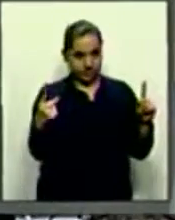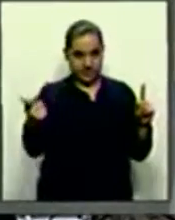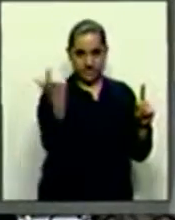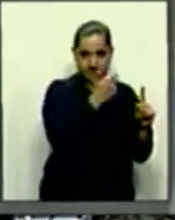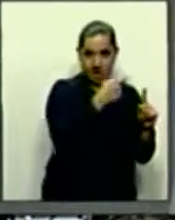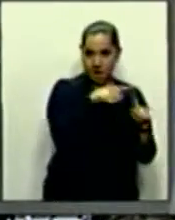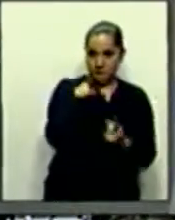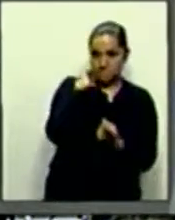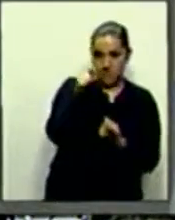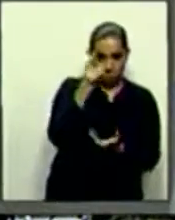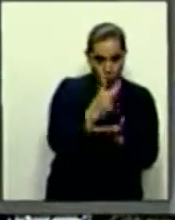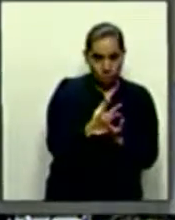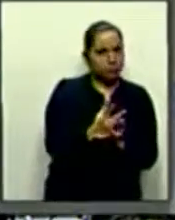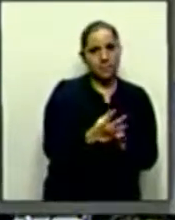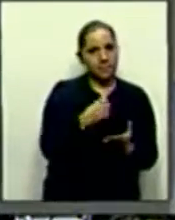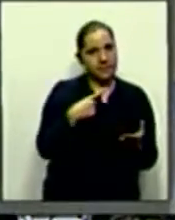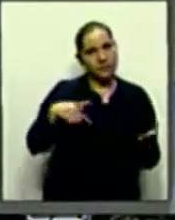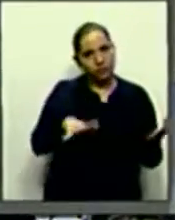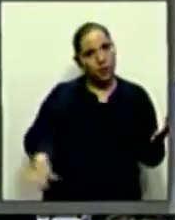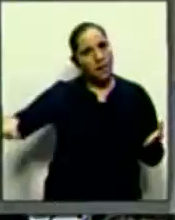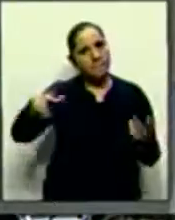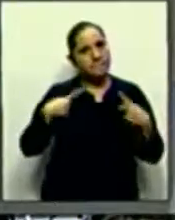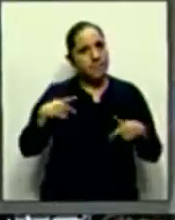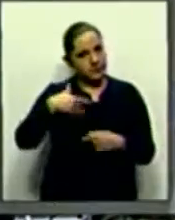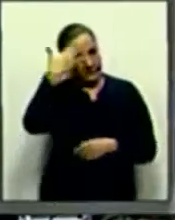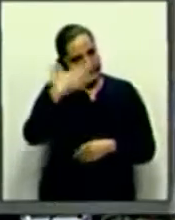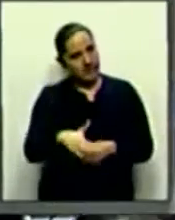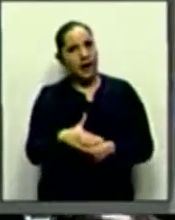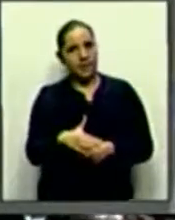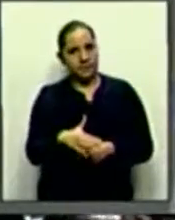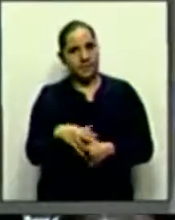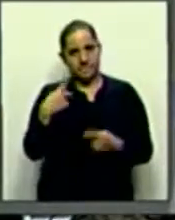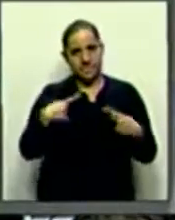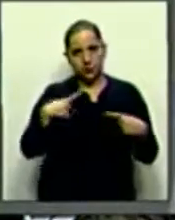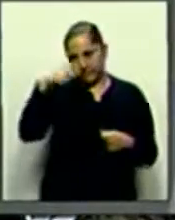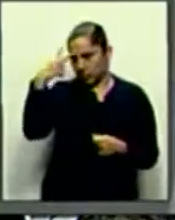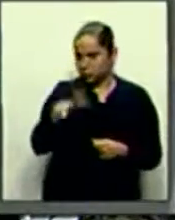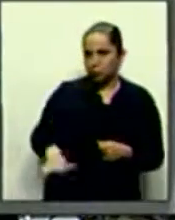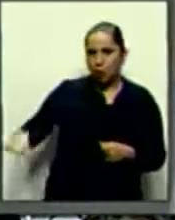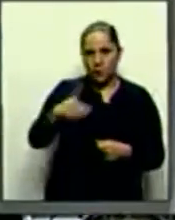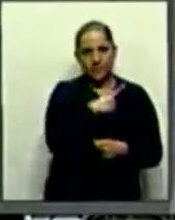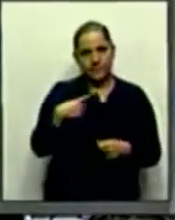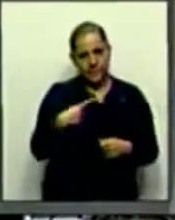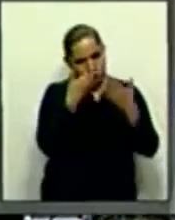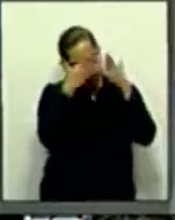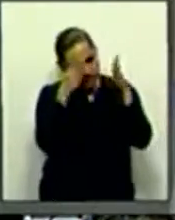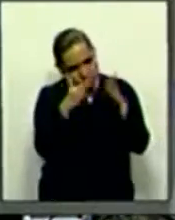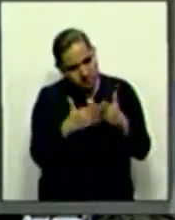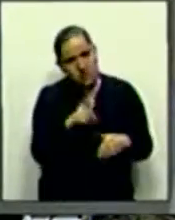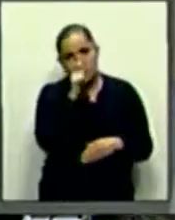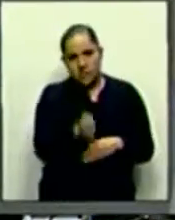involucra a toda la sociedad y a todo el pueblo mexicano. En tanto que por disposición